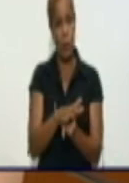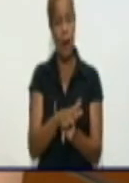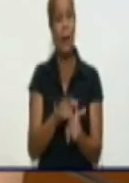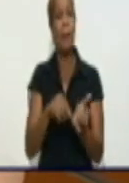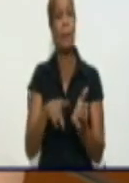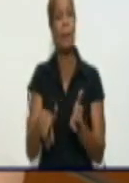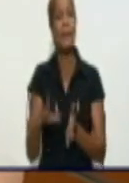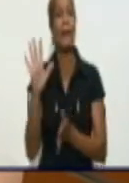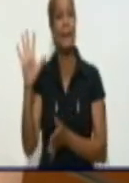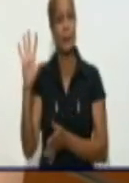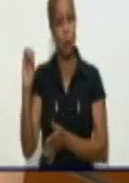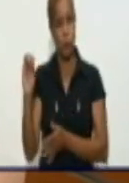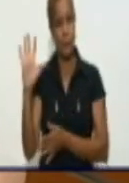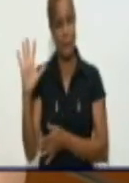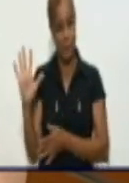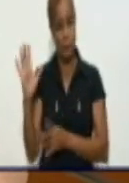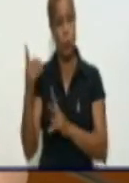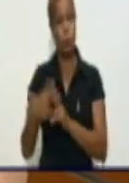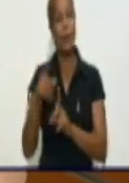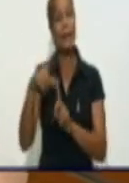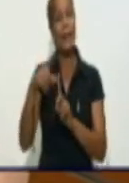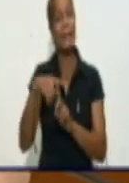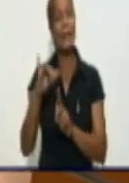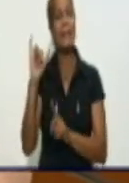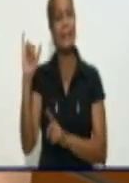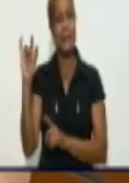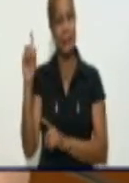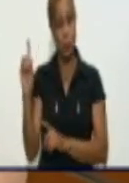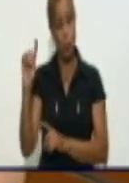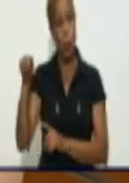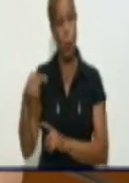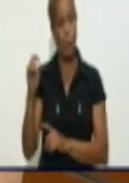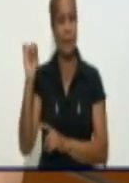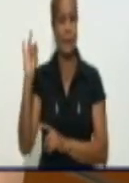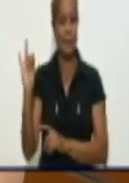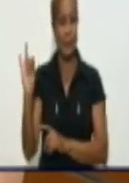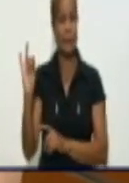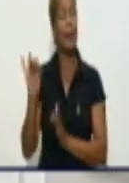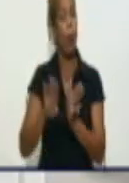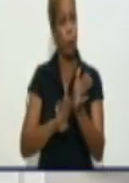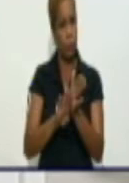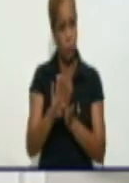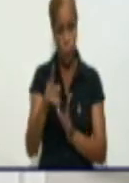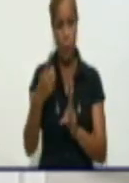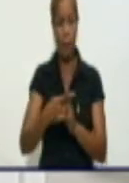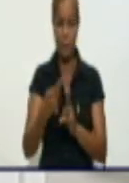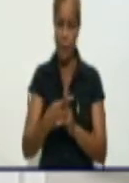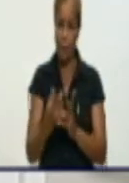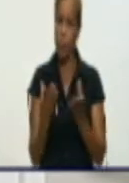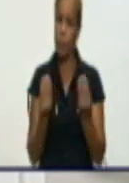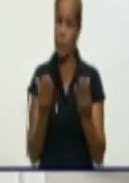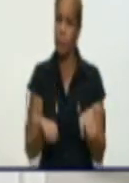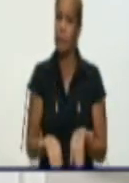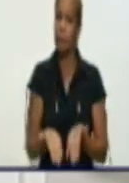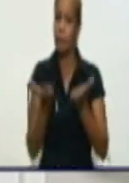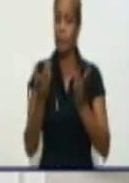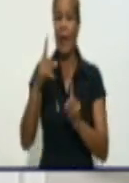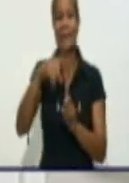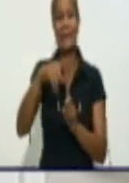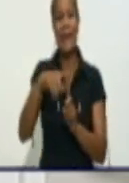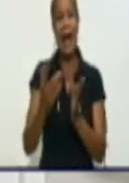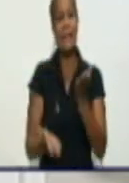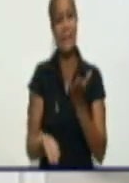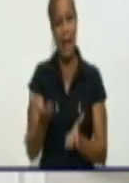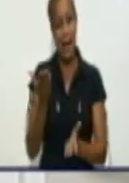505 casos y una tasa de 61,7, siendo vayamos el que tienen una mayor tasa, que tiene una tasa de incidencia hoy de